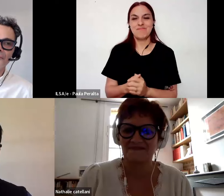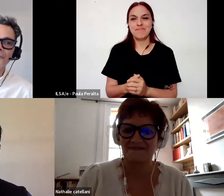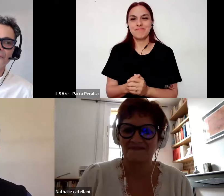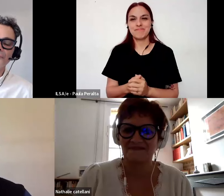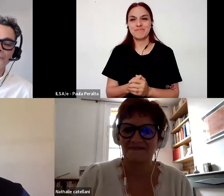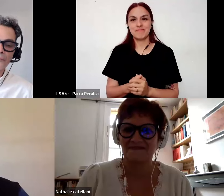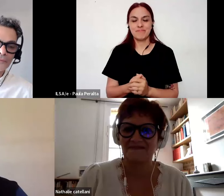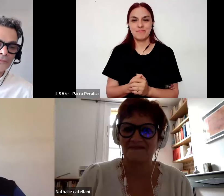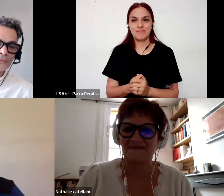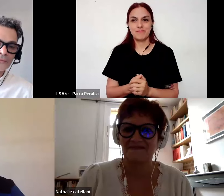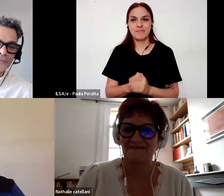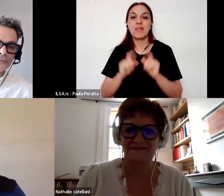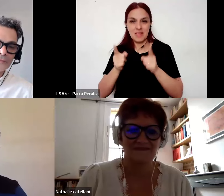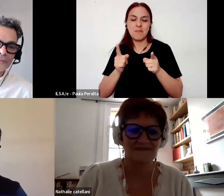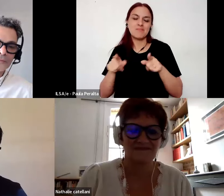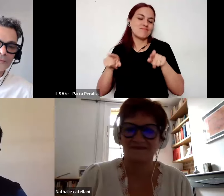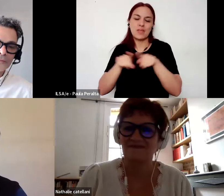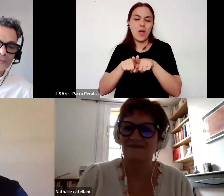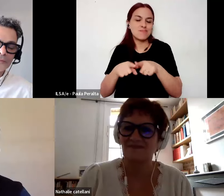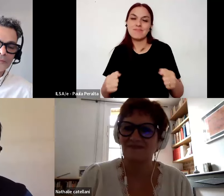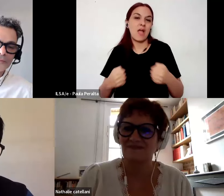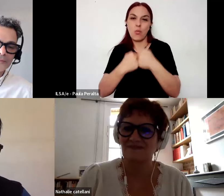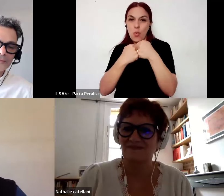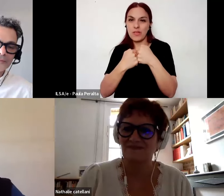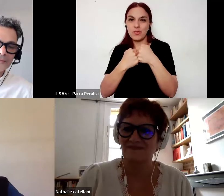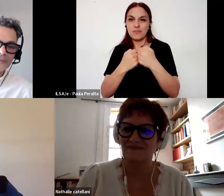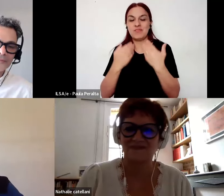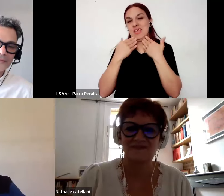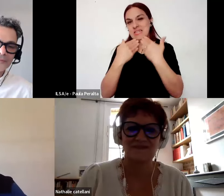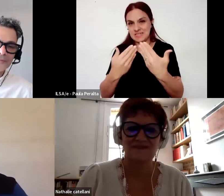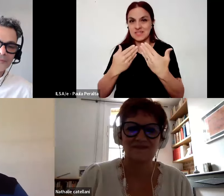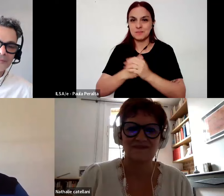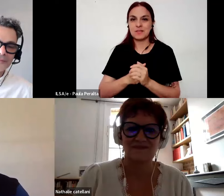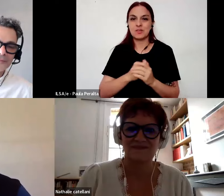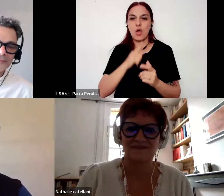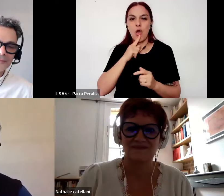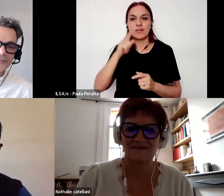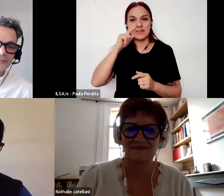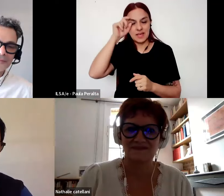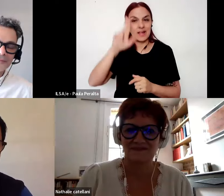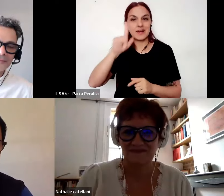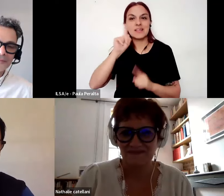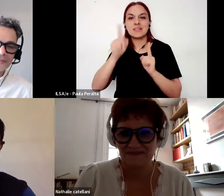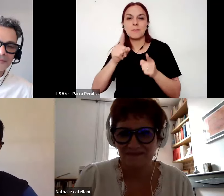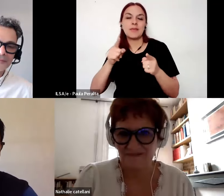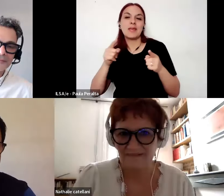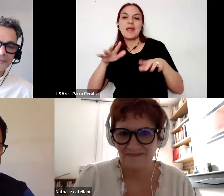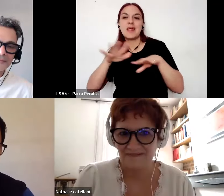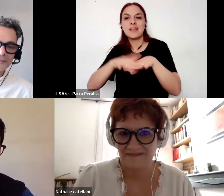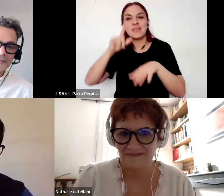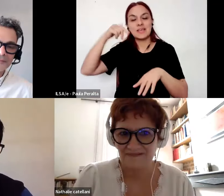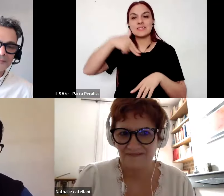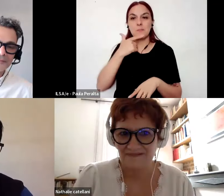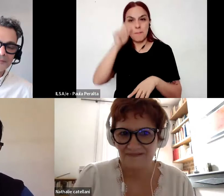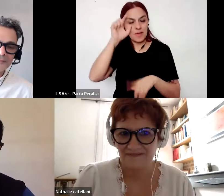me sumo entonces para cerrar los agradecimientos de Thierry también a la red de INSPE y al Instituto de